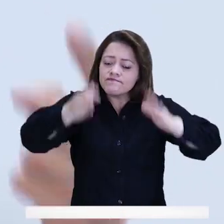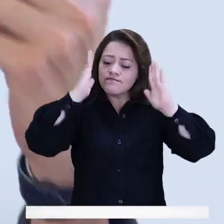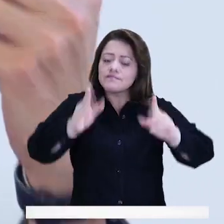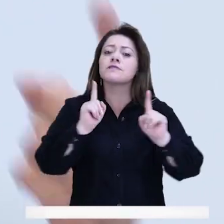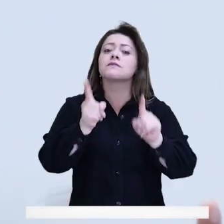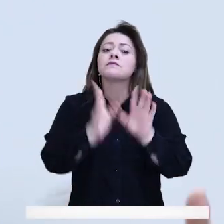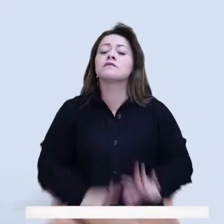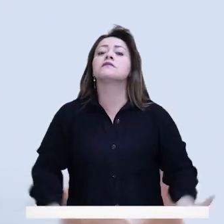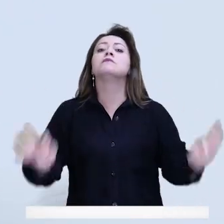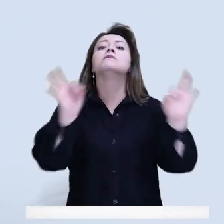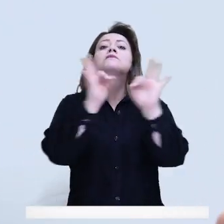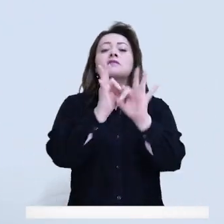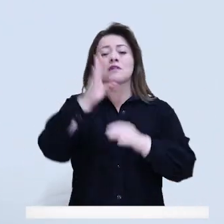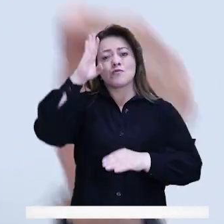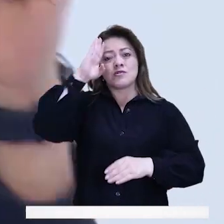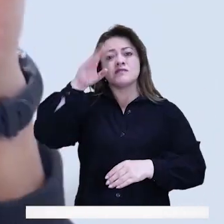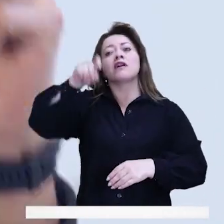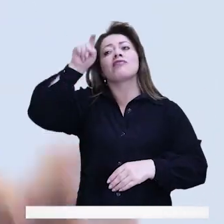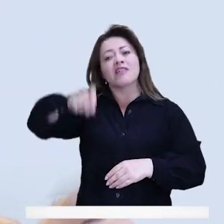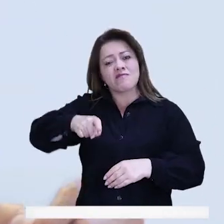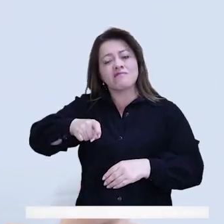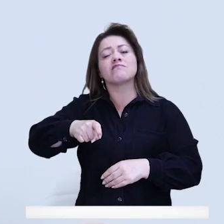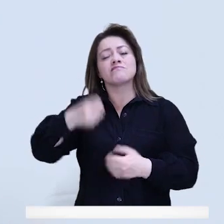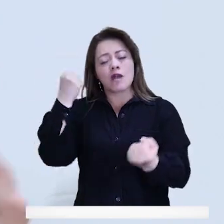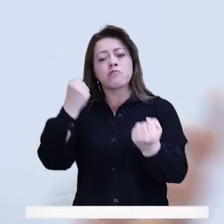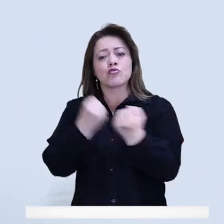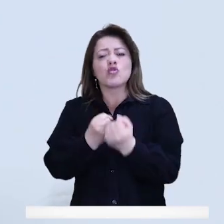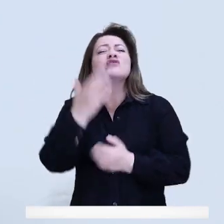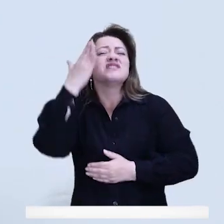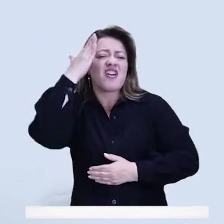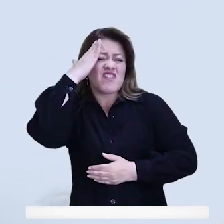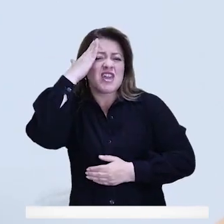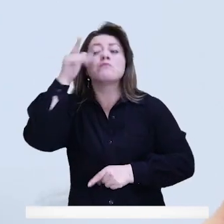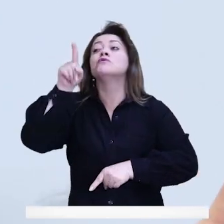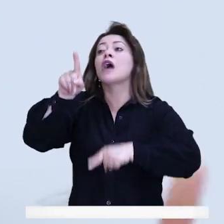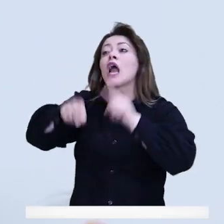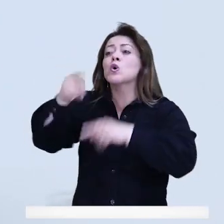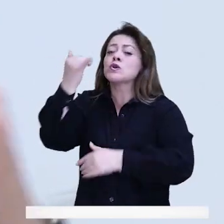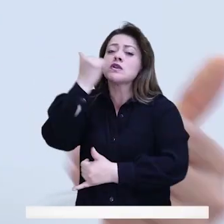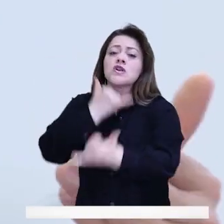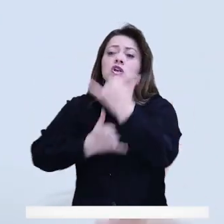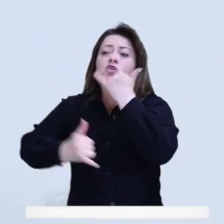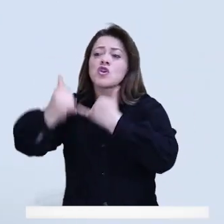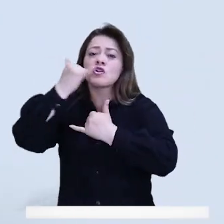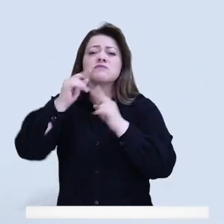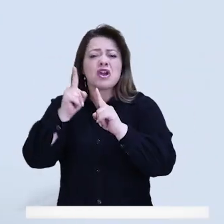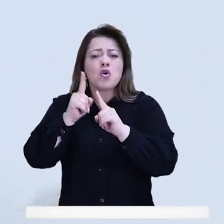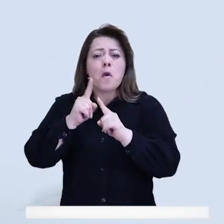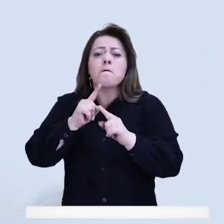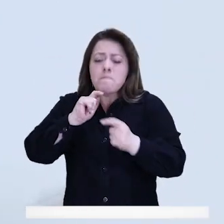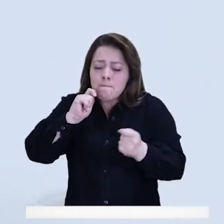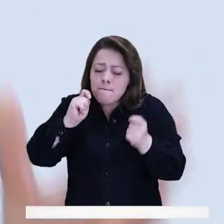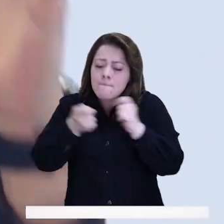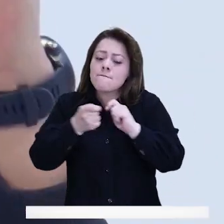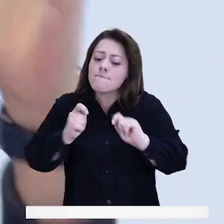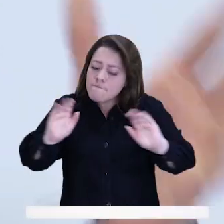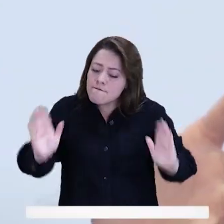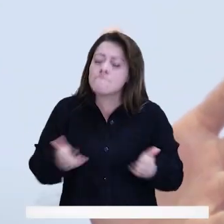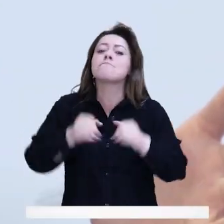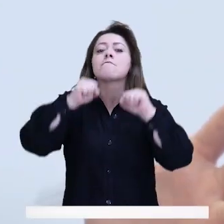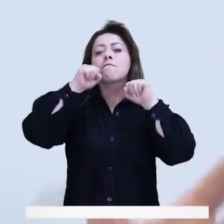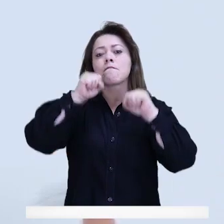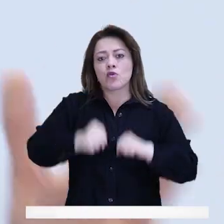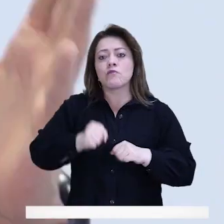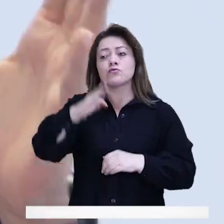acompañado, pero lo más importante que reciba todo el apoyo. Sabemos que tiene sus falencias, que cada día hay que luchar para mejorarla, pero